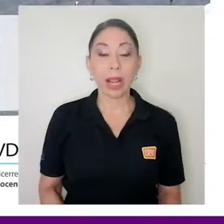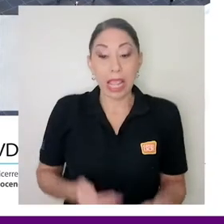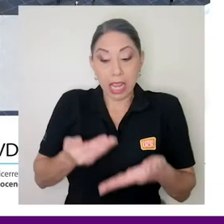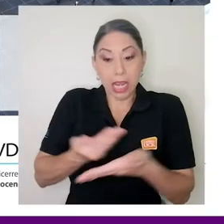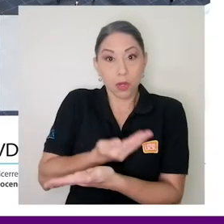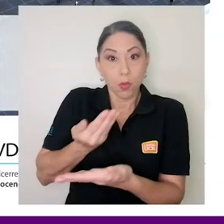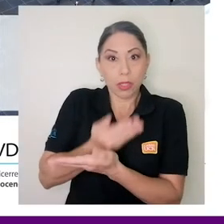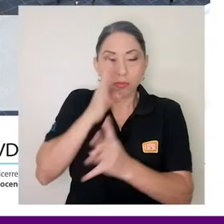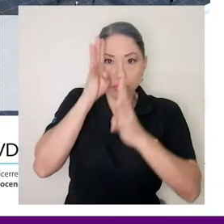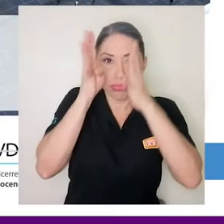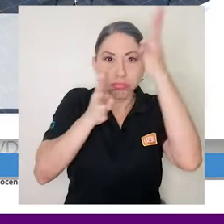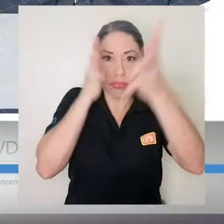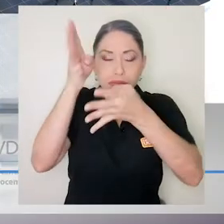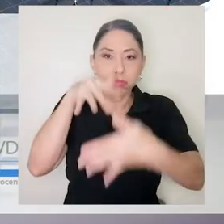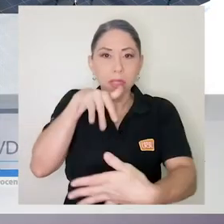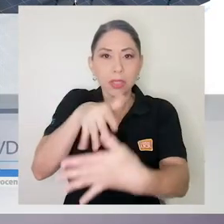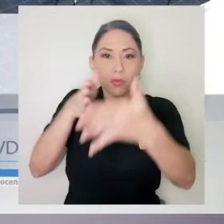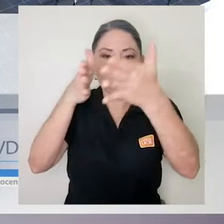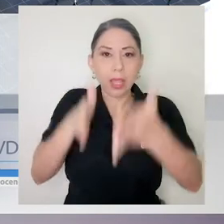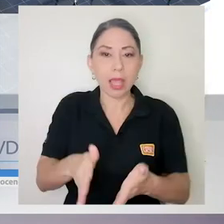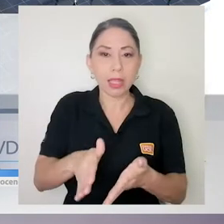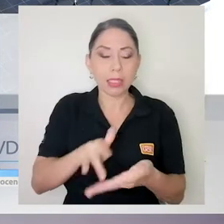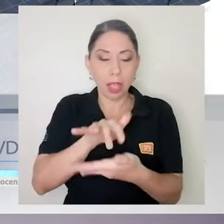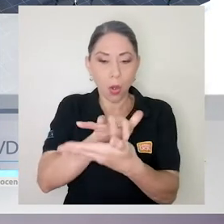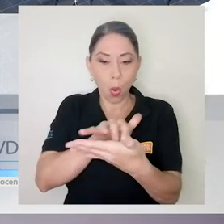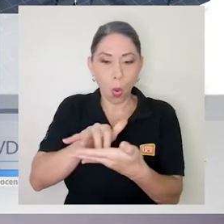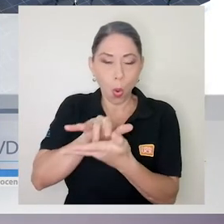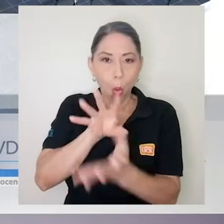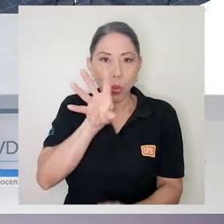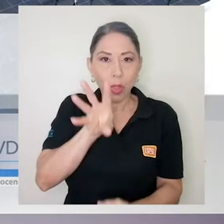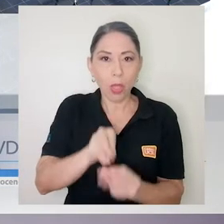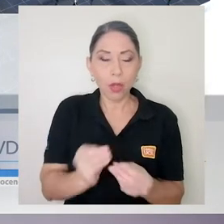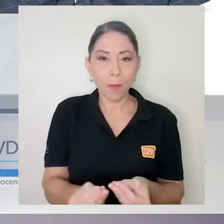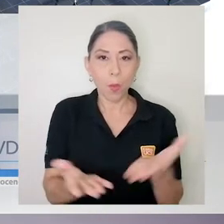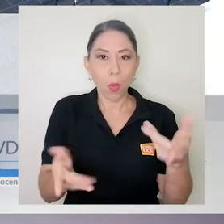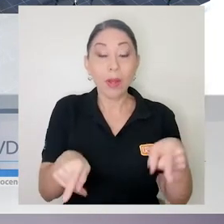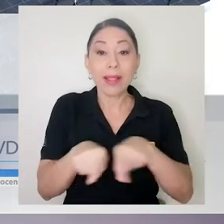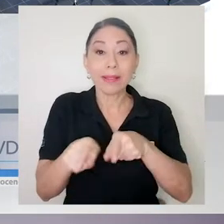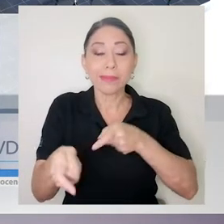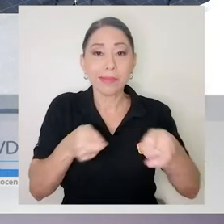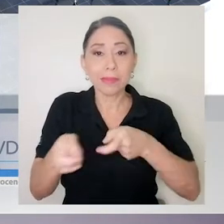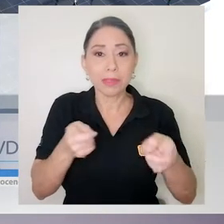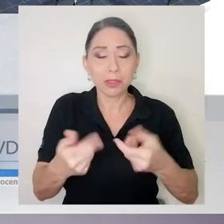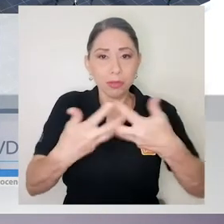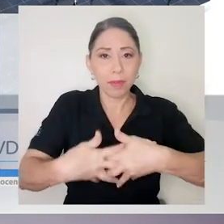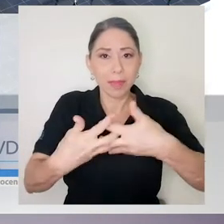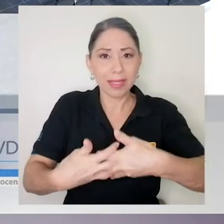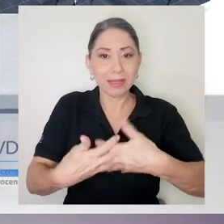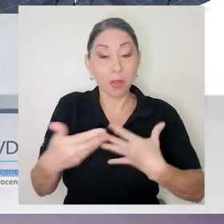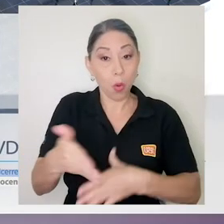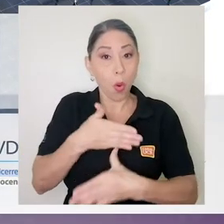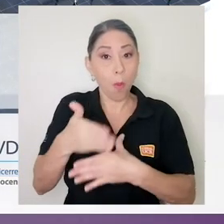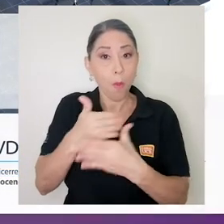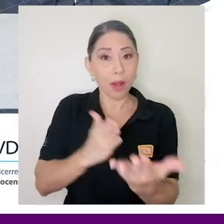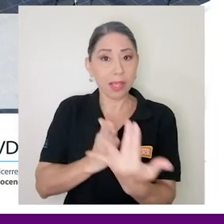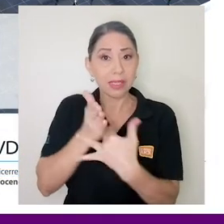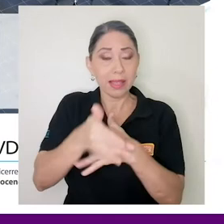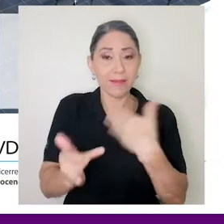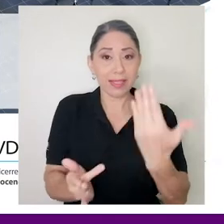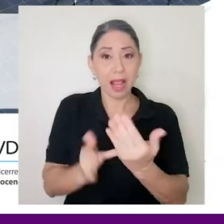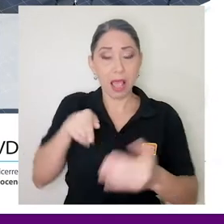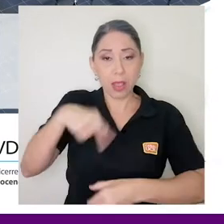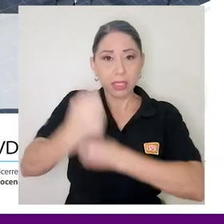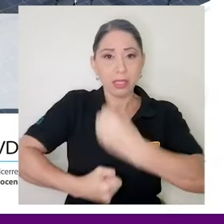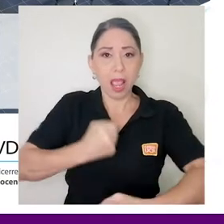La innovación y la creatividad de los estudiantes de contaduría pública y administración de empresas fueron compartidas a través de la